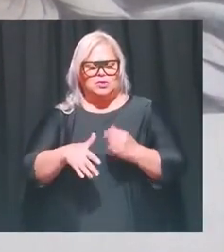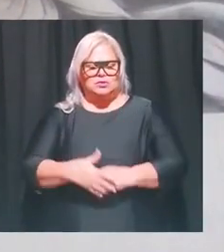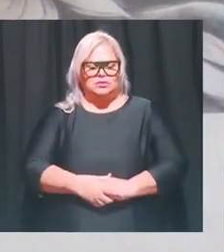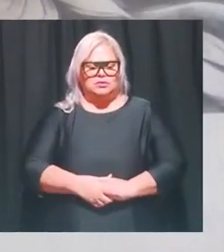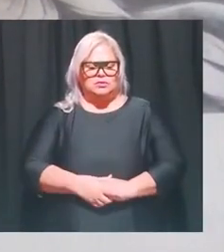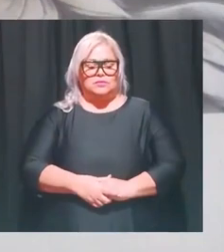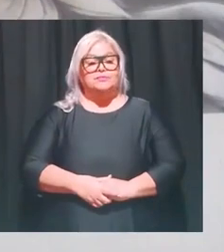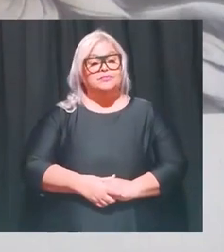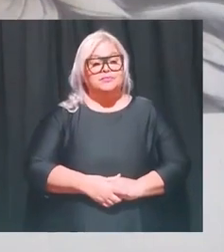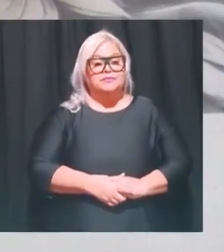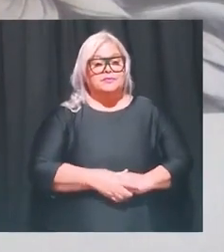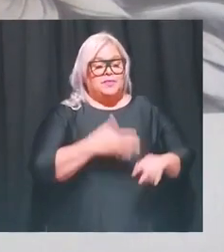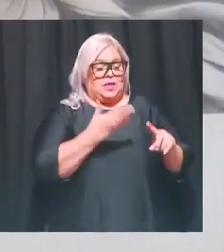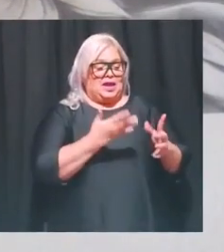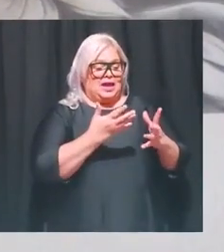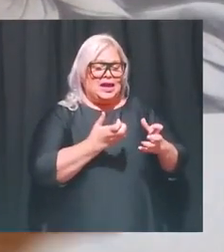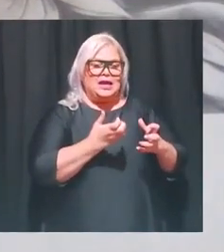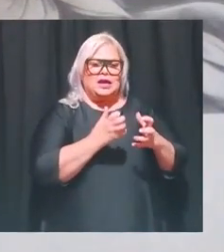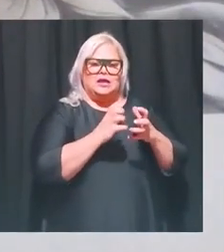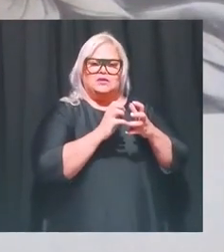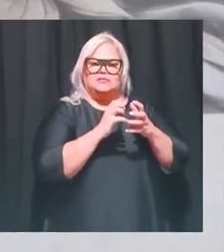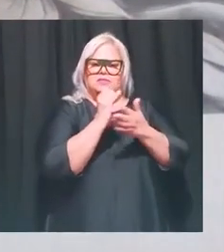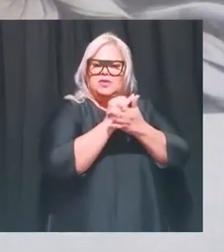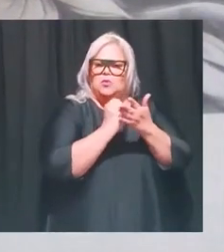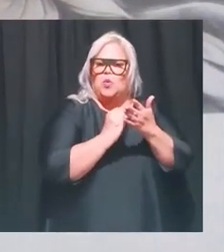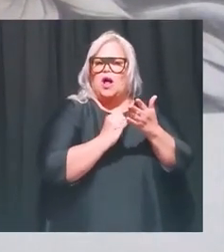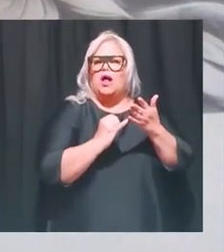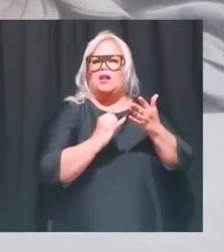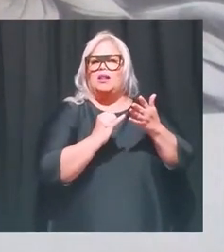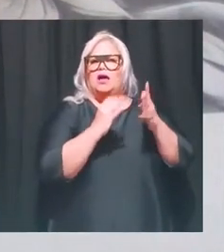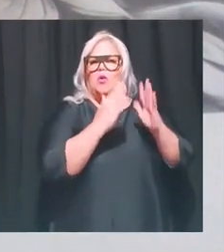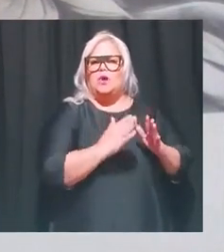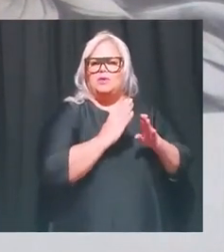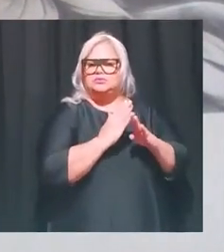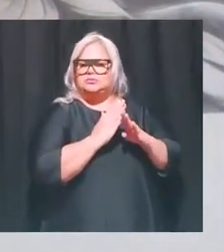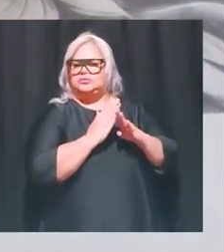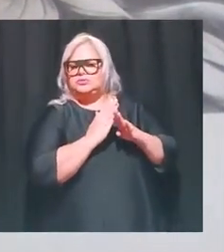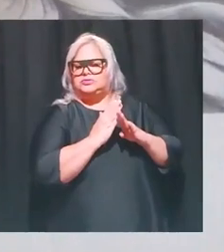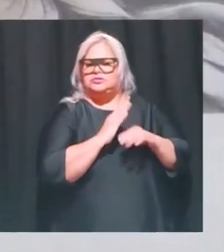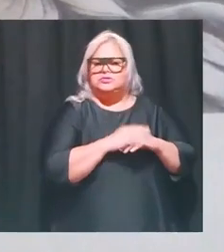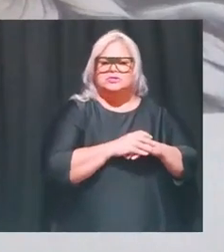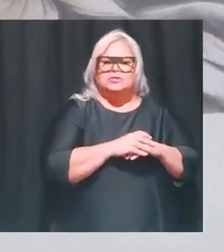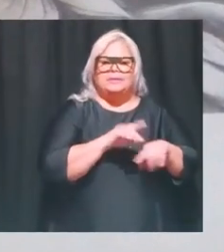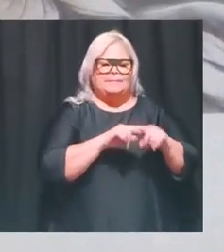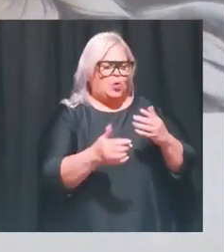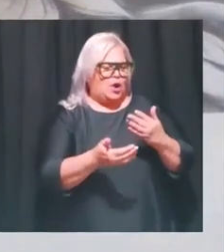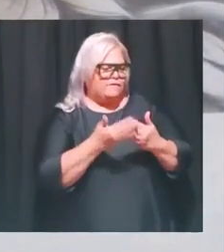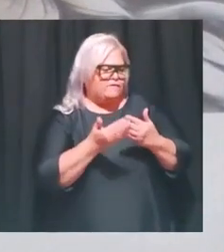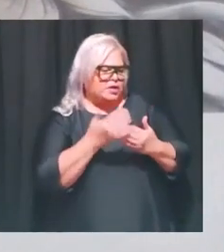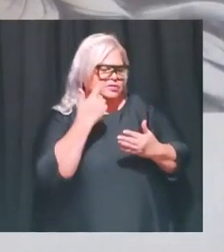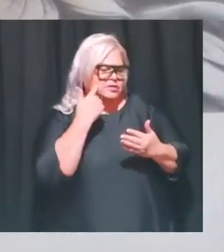dice que quería dibujar a alguien que era como precavido que está como que al borde de las cosas pero que es fácil de